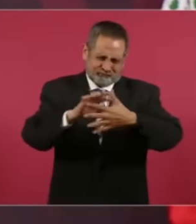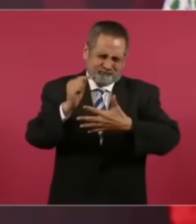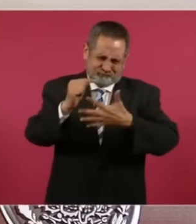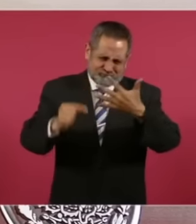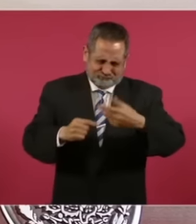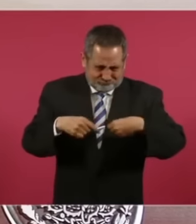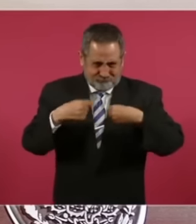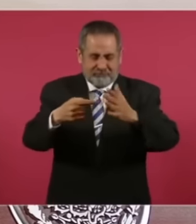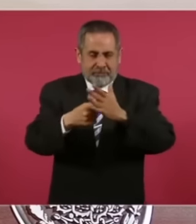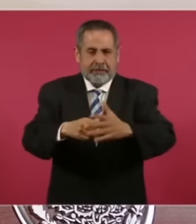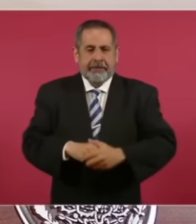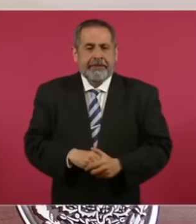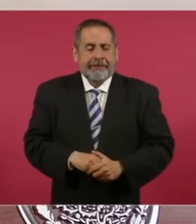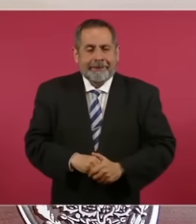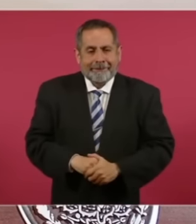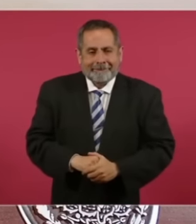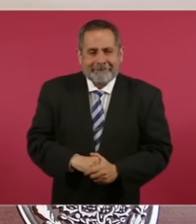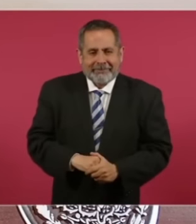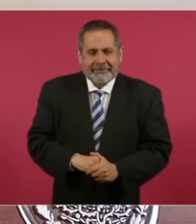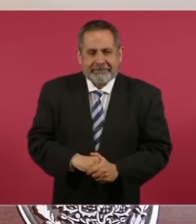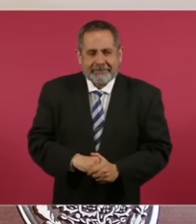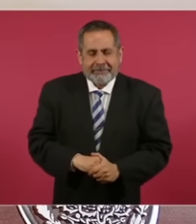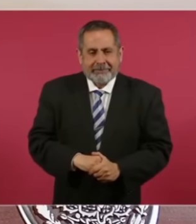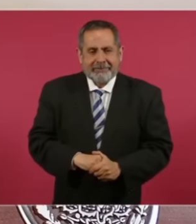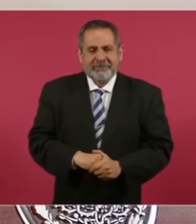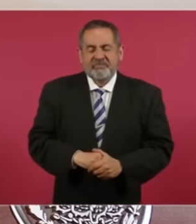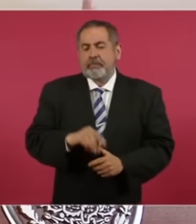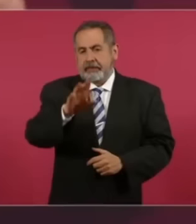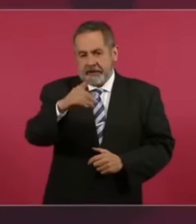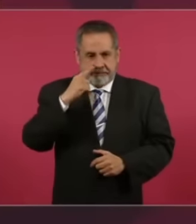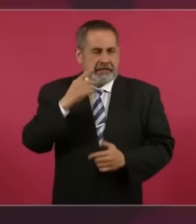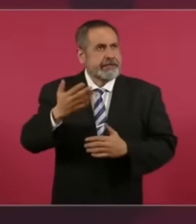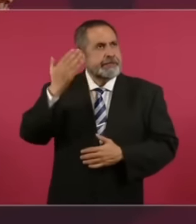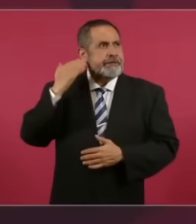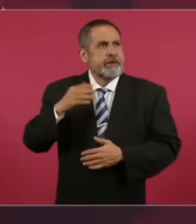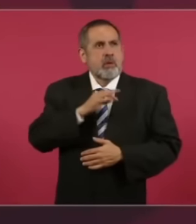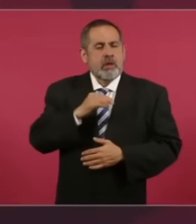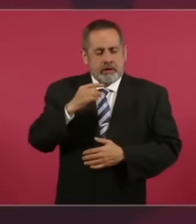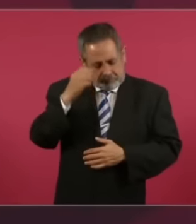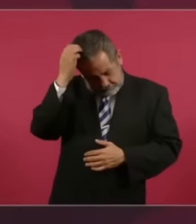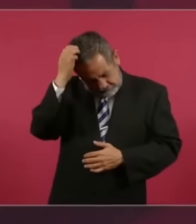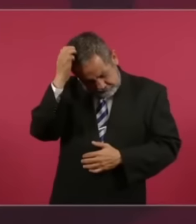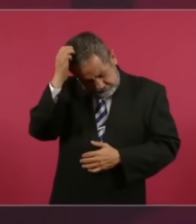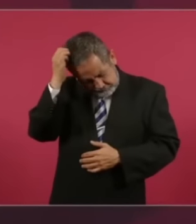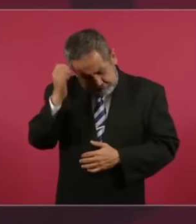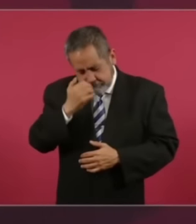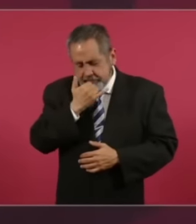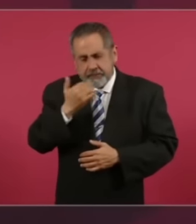hubo una elección hace como un año y medio, dos años